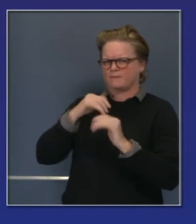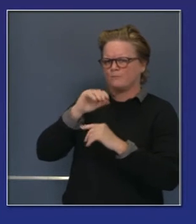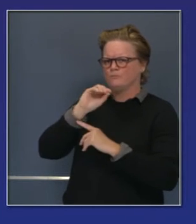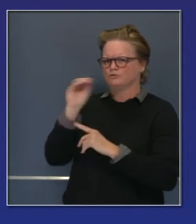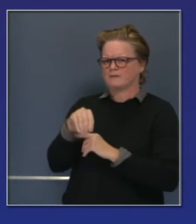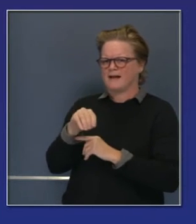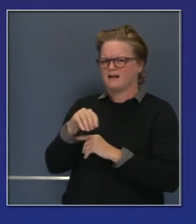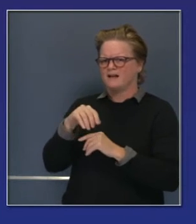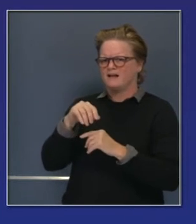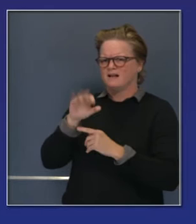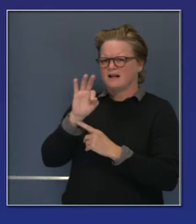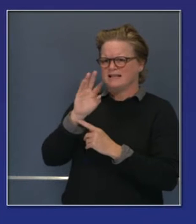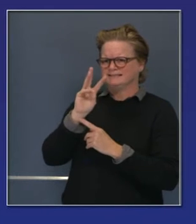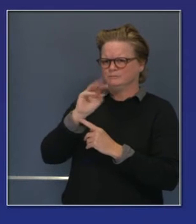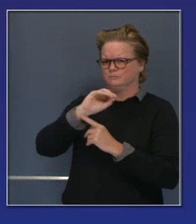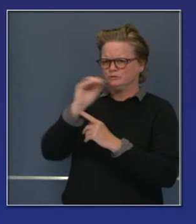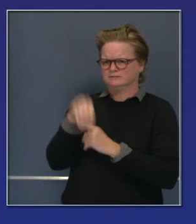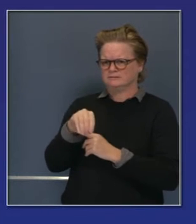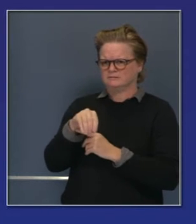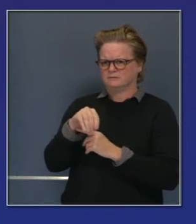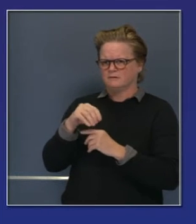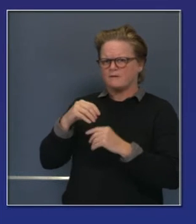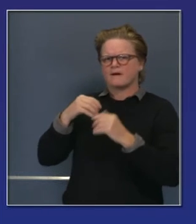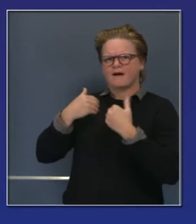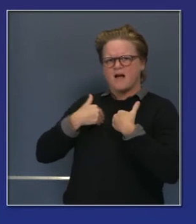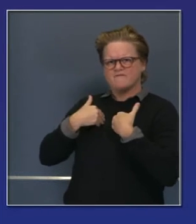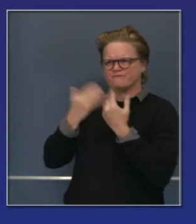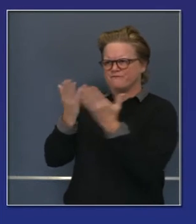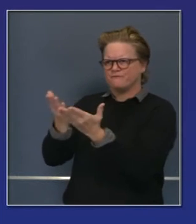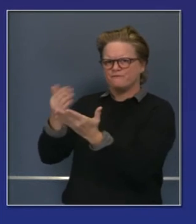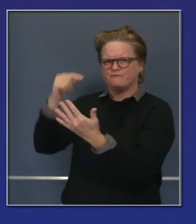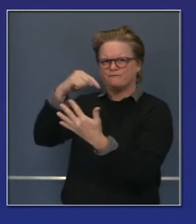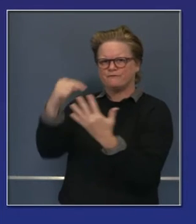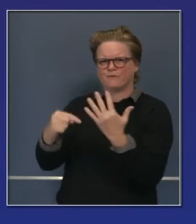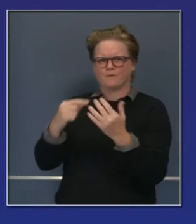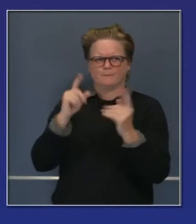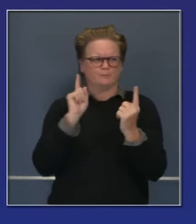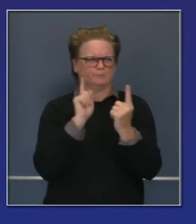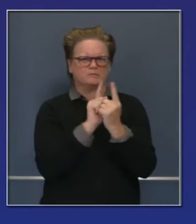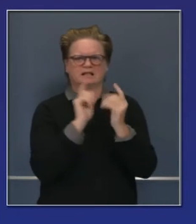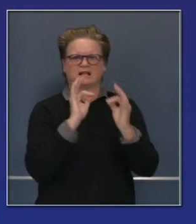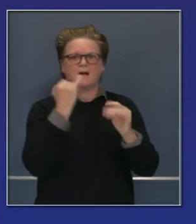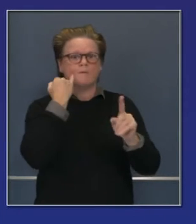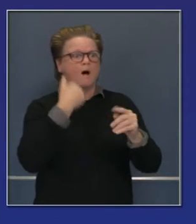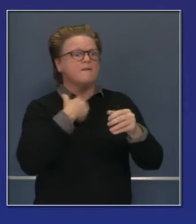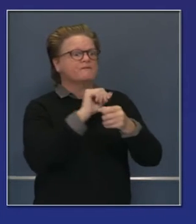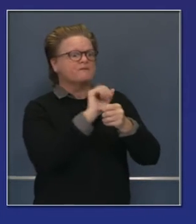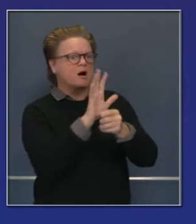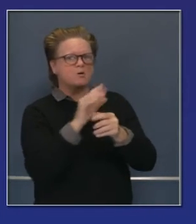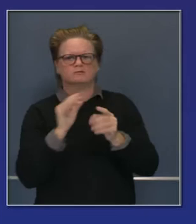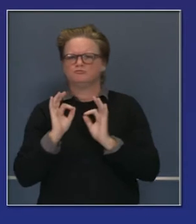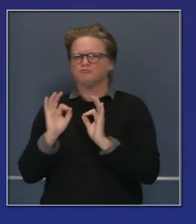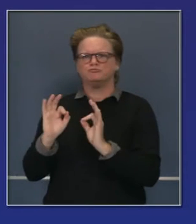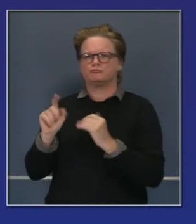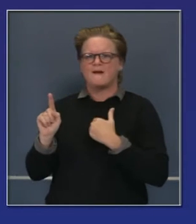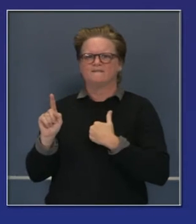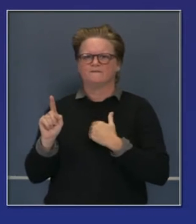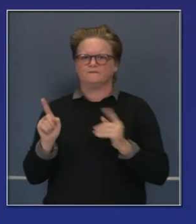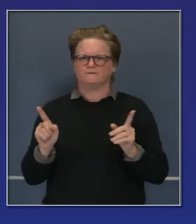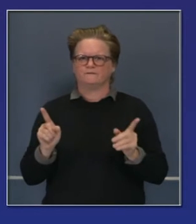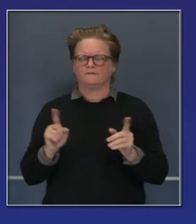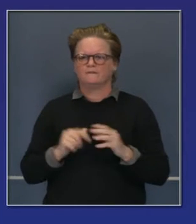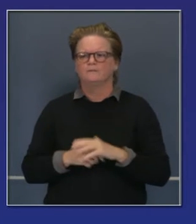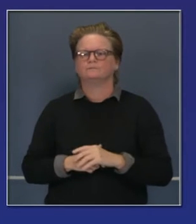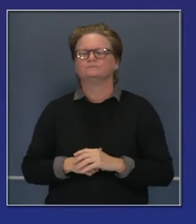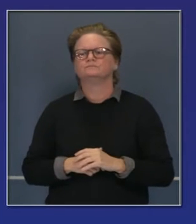Ahora veamos los índices de las unidades de cuidados intensivos que están en ascenso también, 27.3